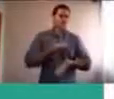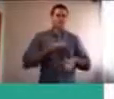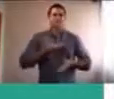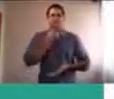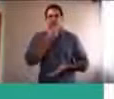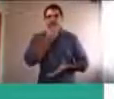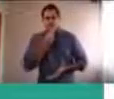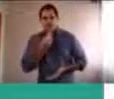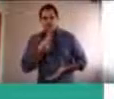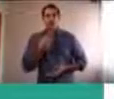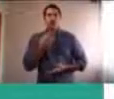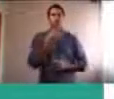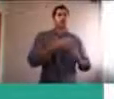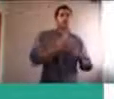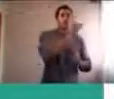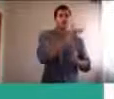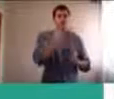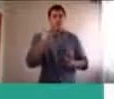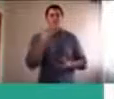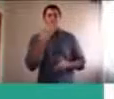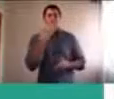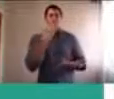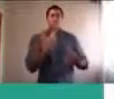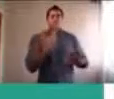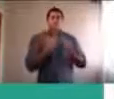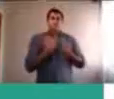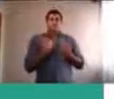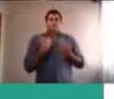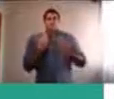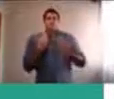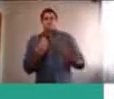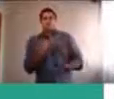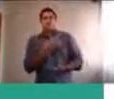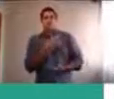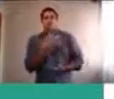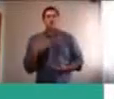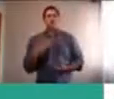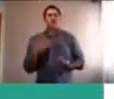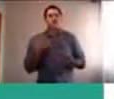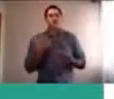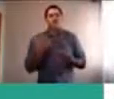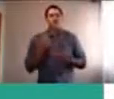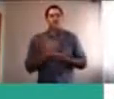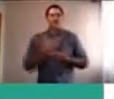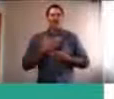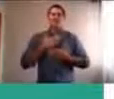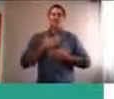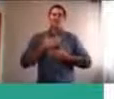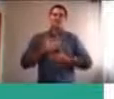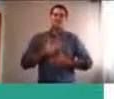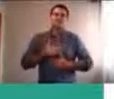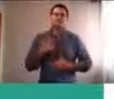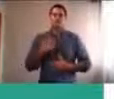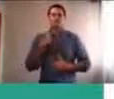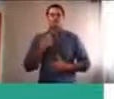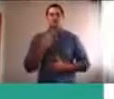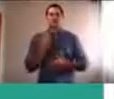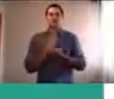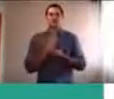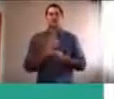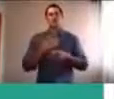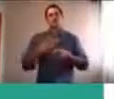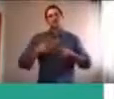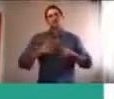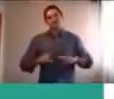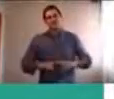uno mismo, ¿no? Que sea agradable, nuestra cotidianidad, para eso, tenemos que, tener herramientas, y recursos, para